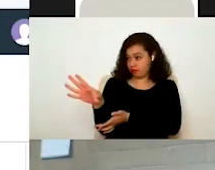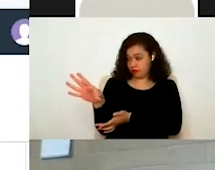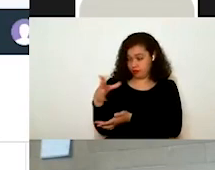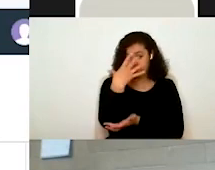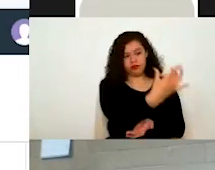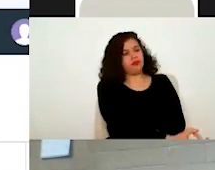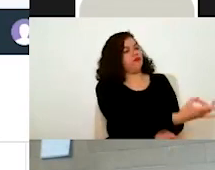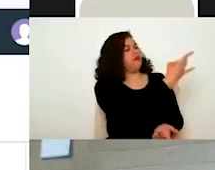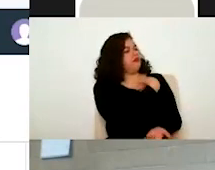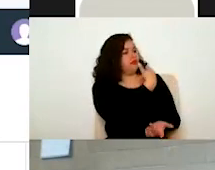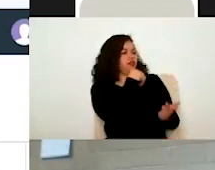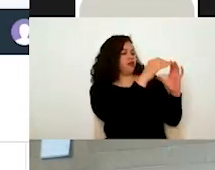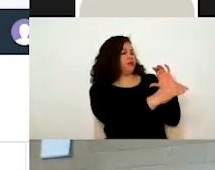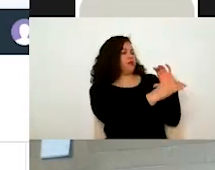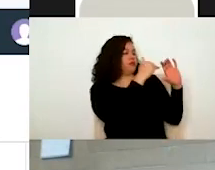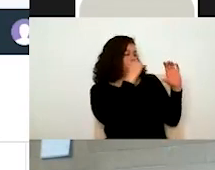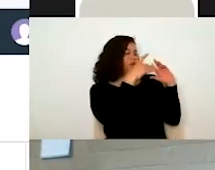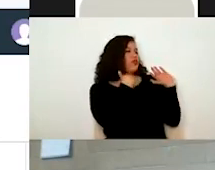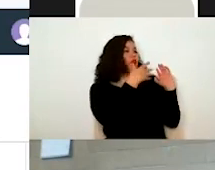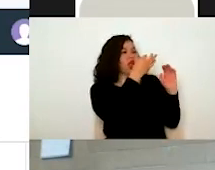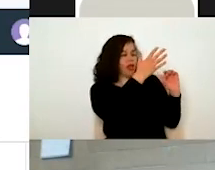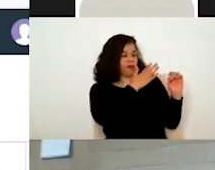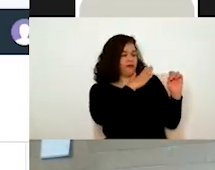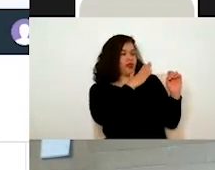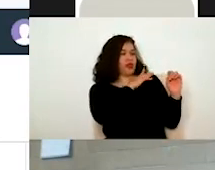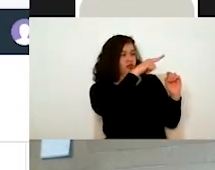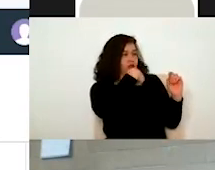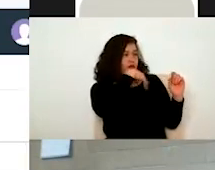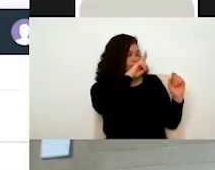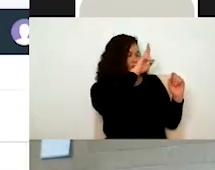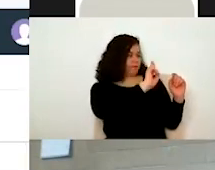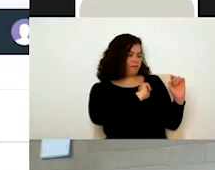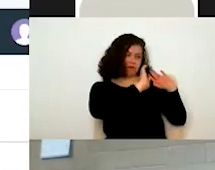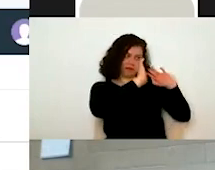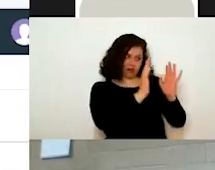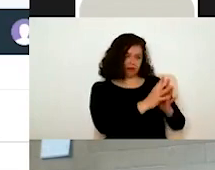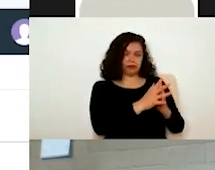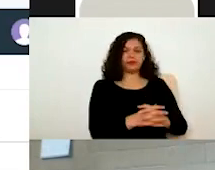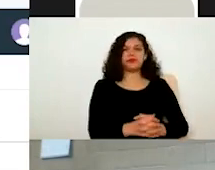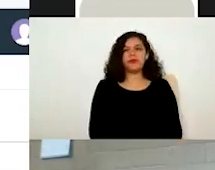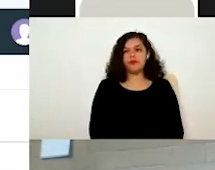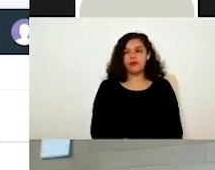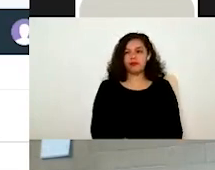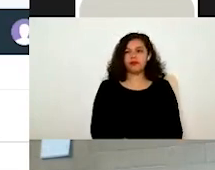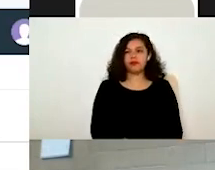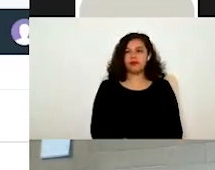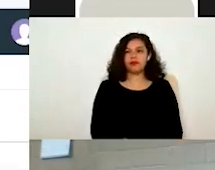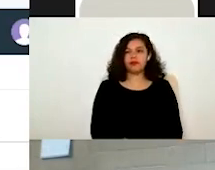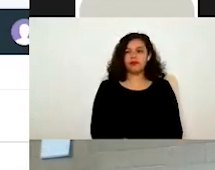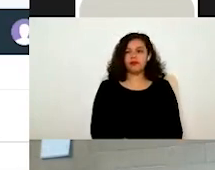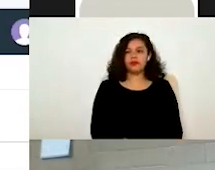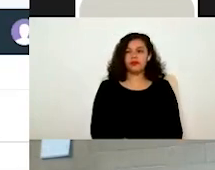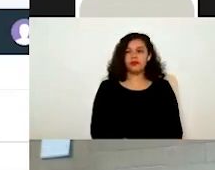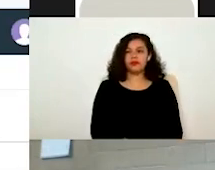respuesta al requerimiento. Él ya está enterado de que yo ya respondí mi requerimiento. Vamos a ver si mi asesor ya hizo